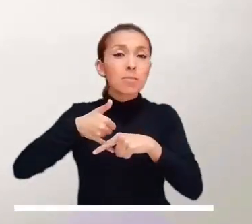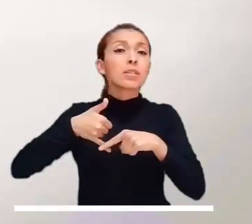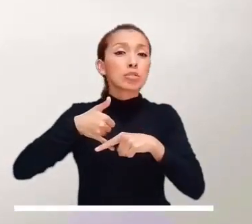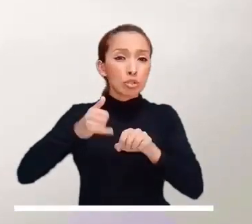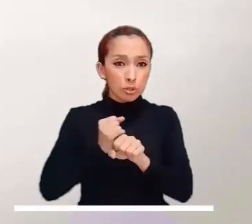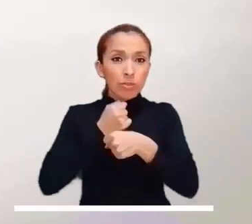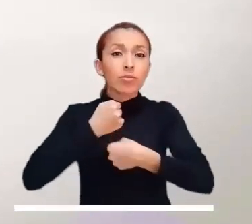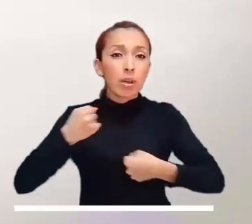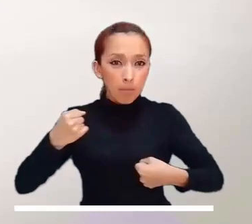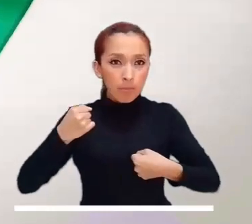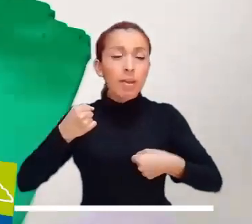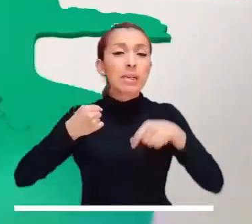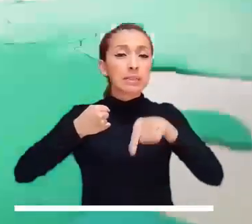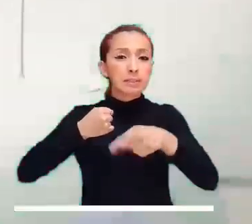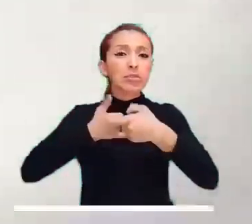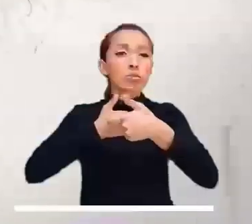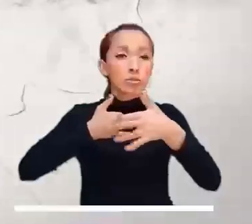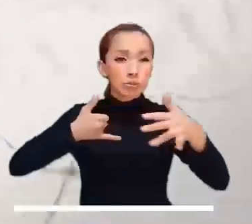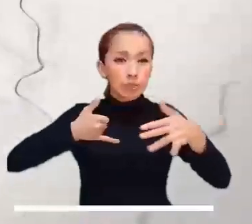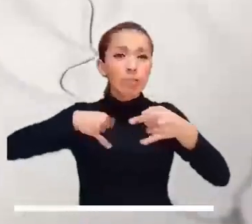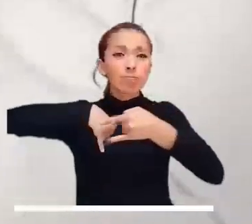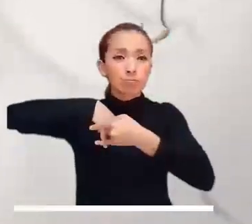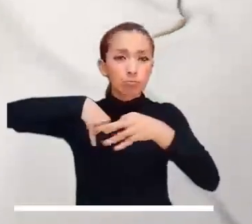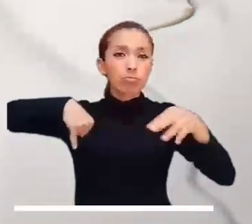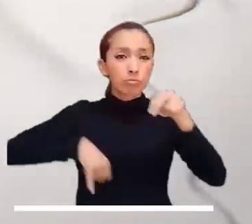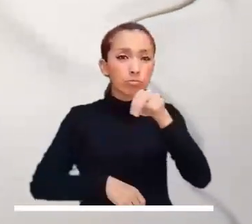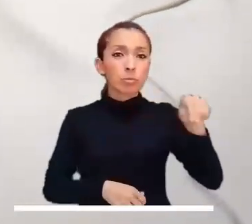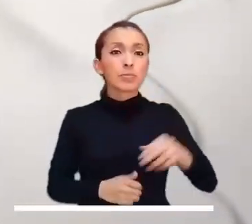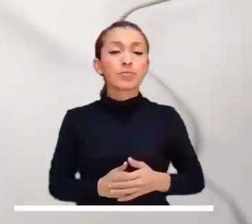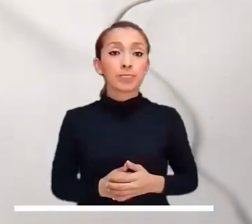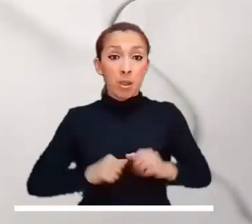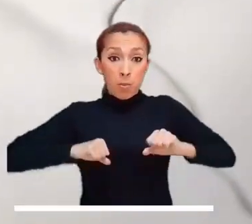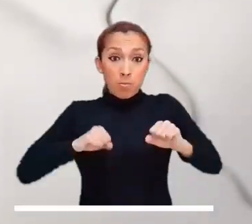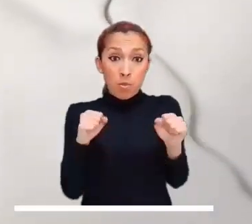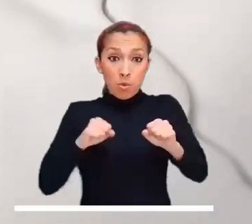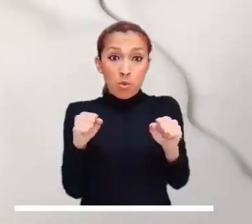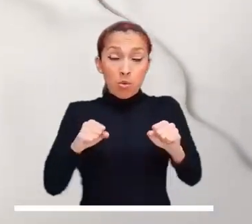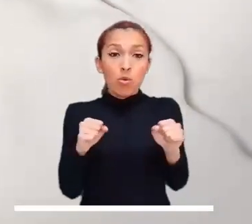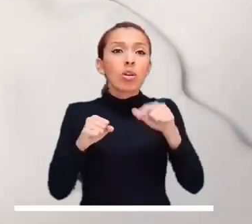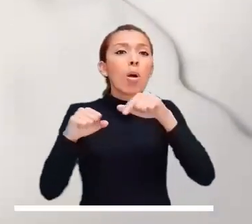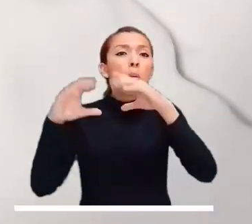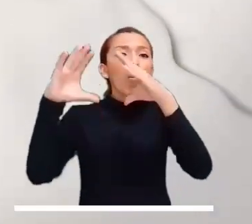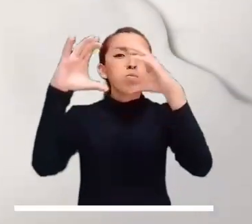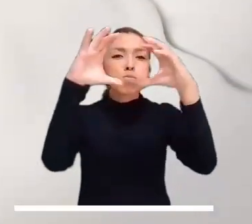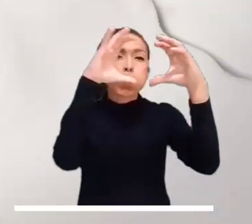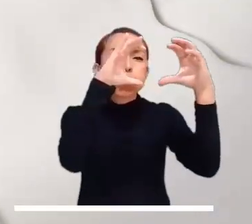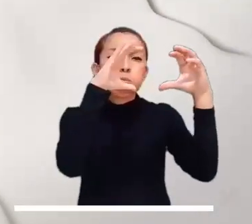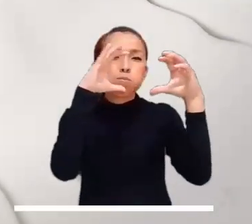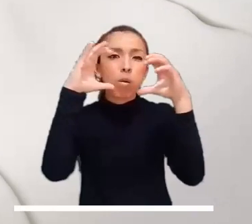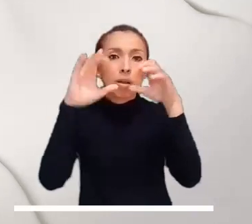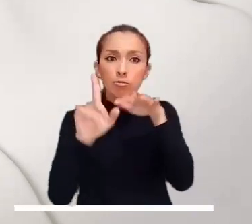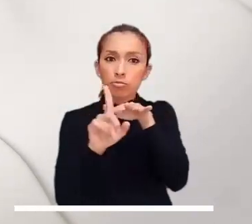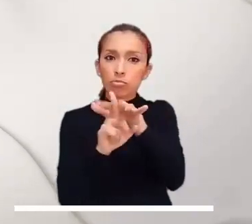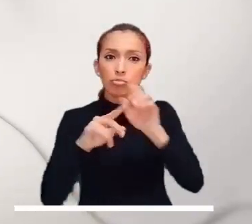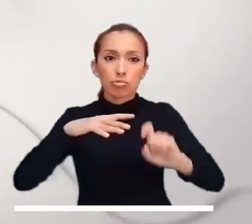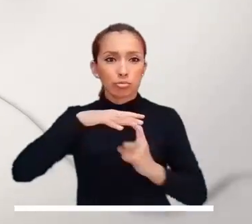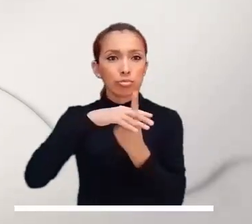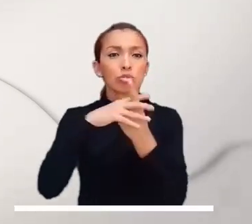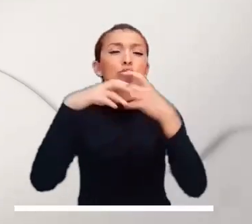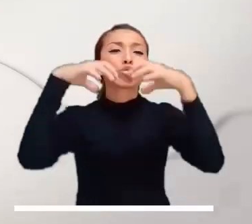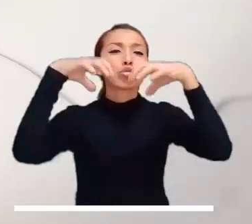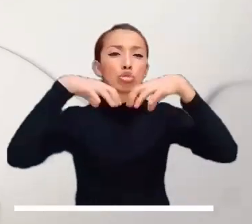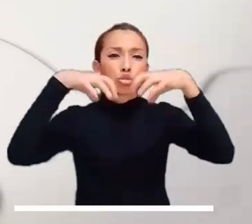Baupés, Guaviare y norte de Guainía. La tarde capitalina se irá cubriendo de nubes, lo que podría causar